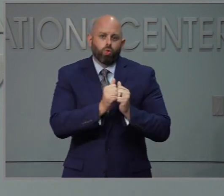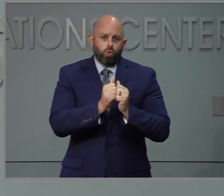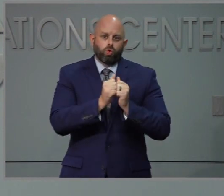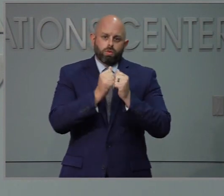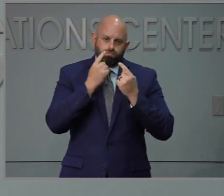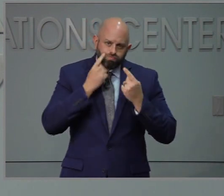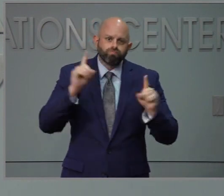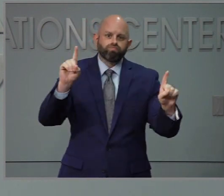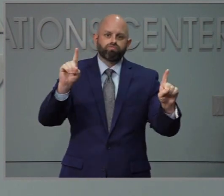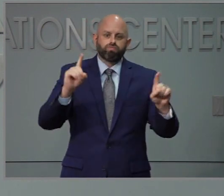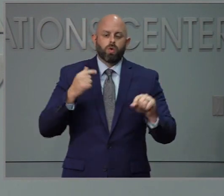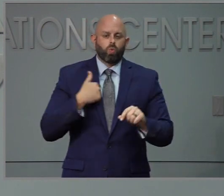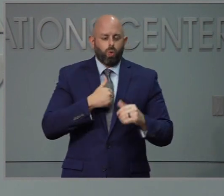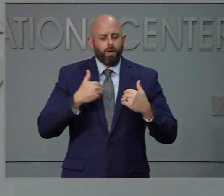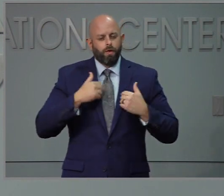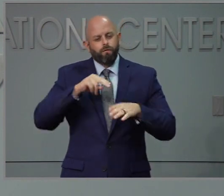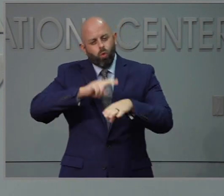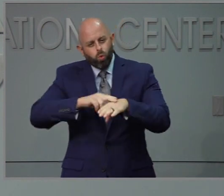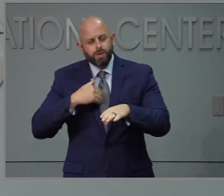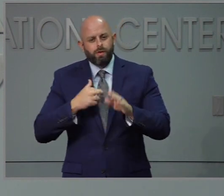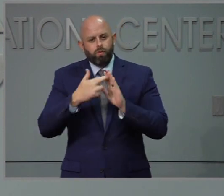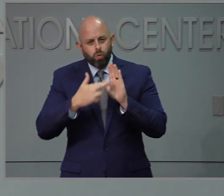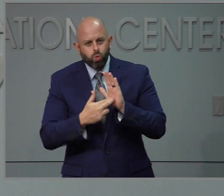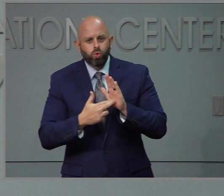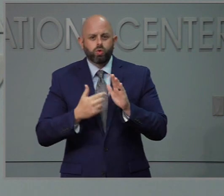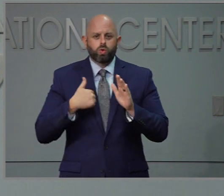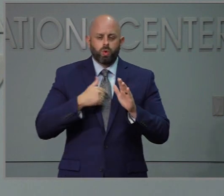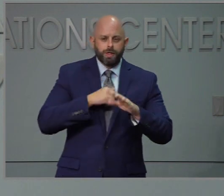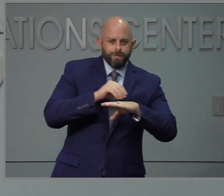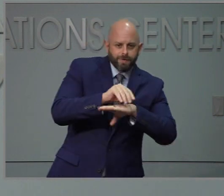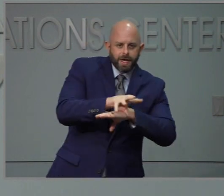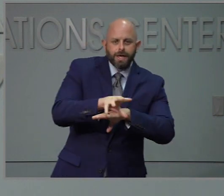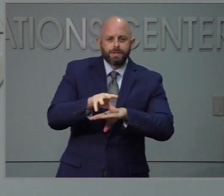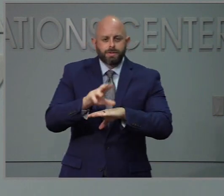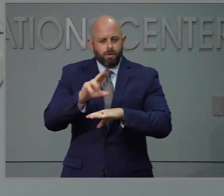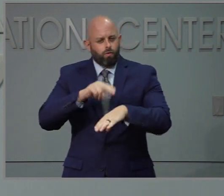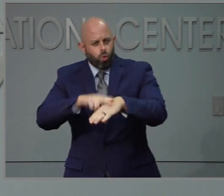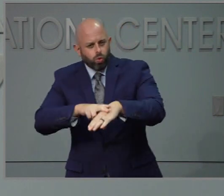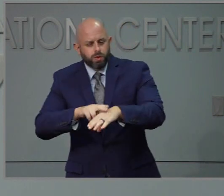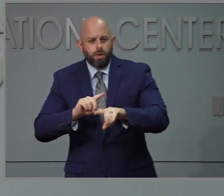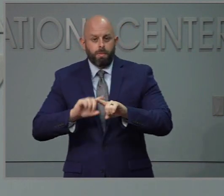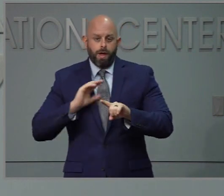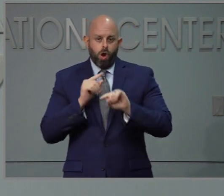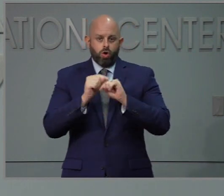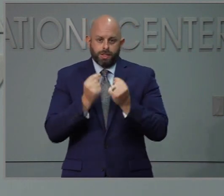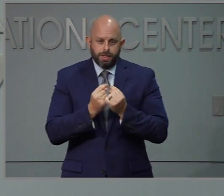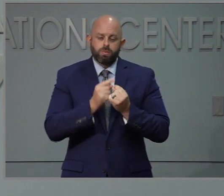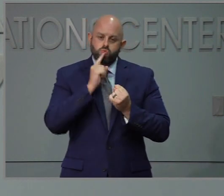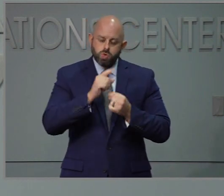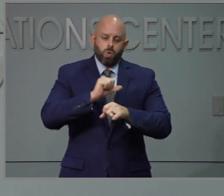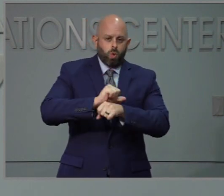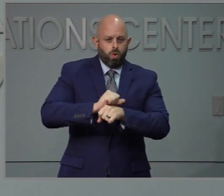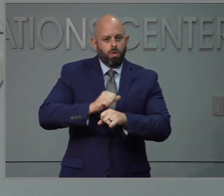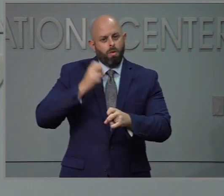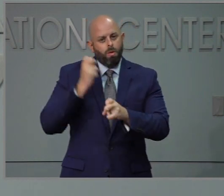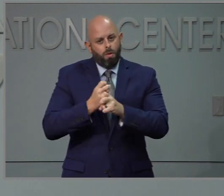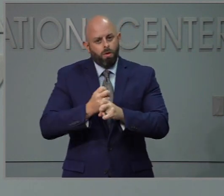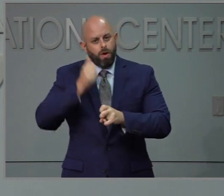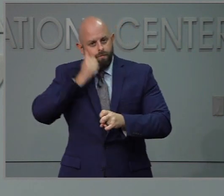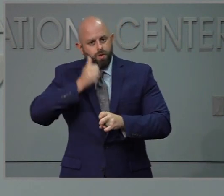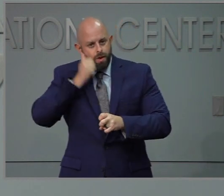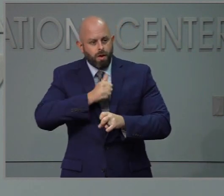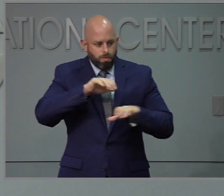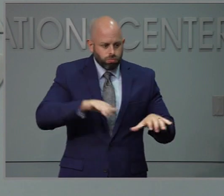tenemos protocolos y guías que ya les dijimos en las ruedas de prensa pero nuestro equipo está tomando una función